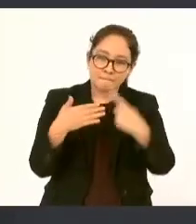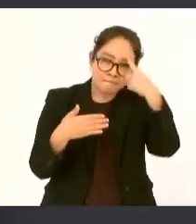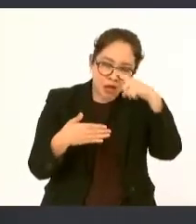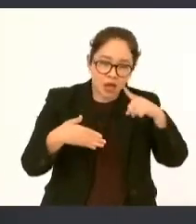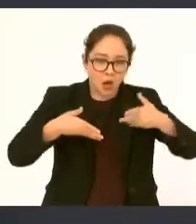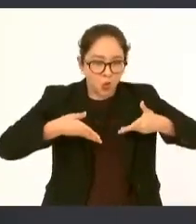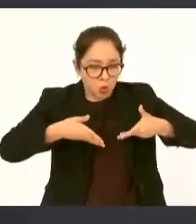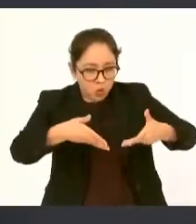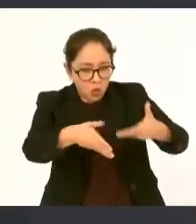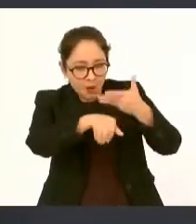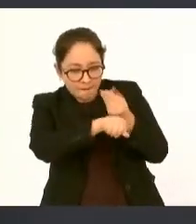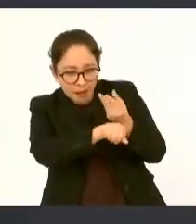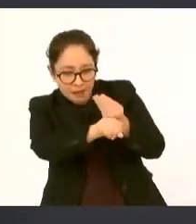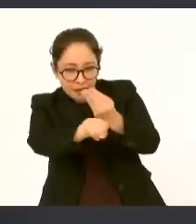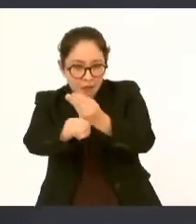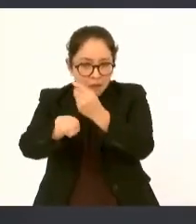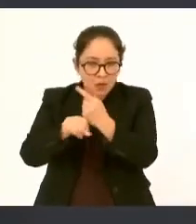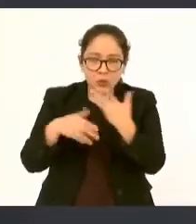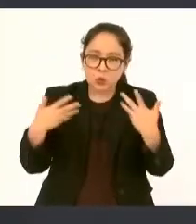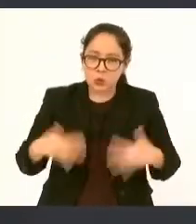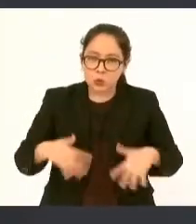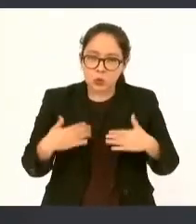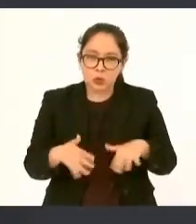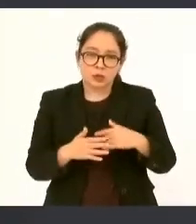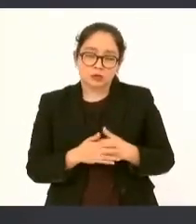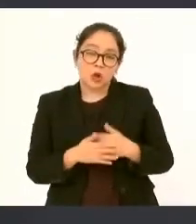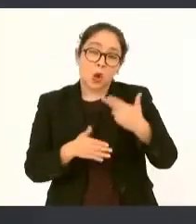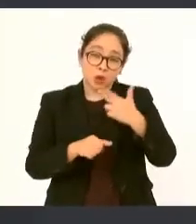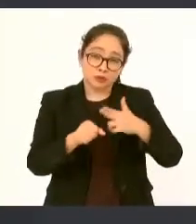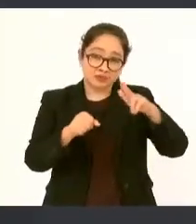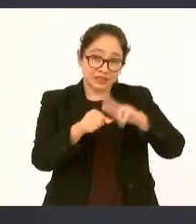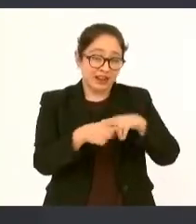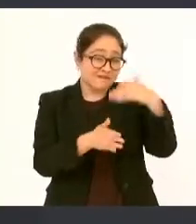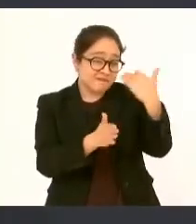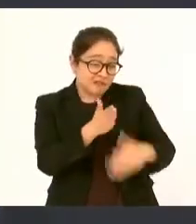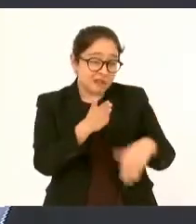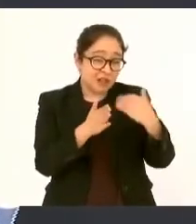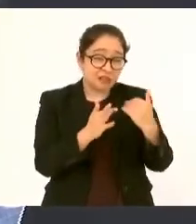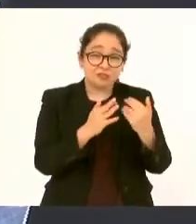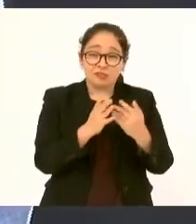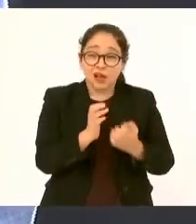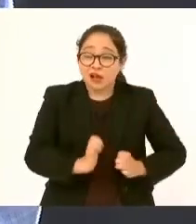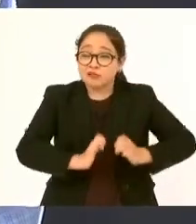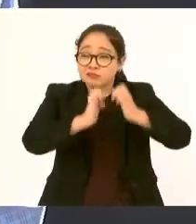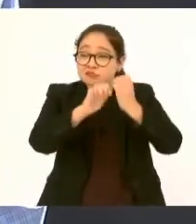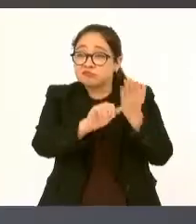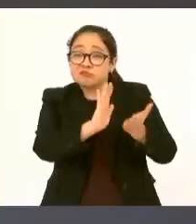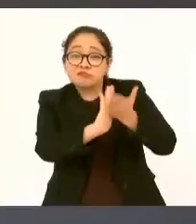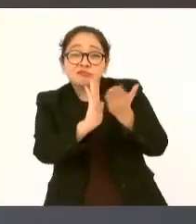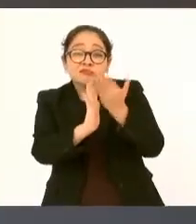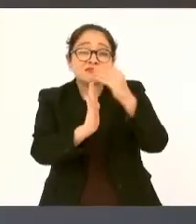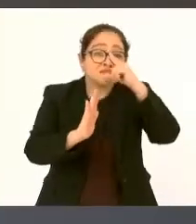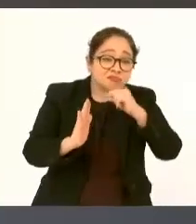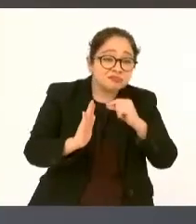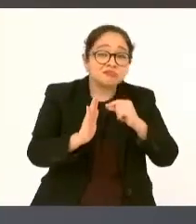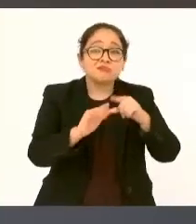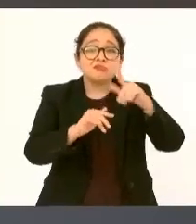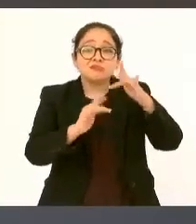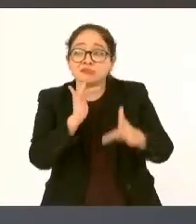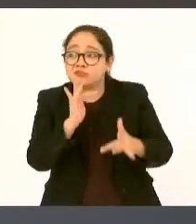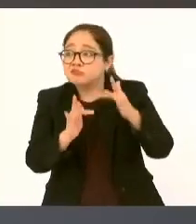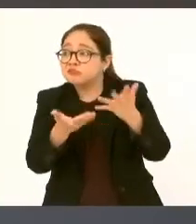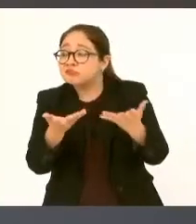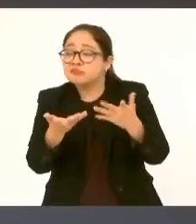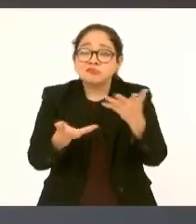con la terminación de hospitales que habían quedado en el abandono sin